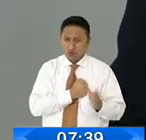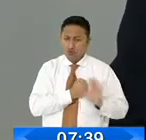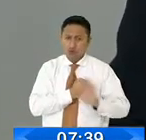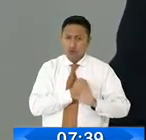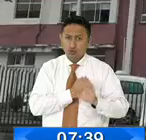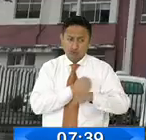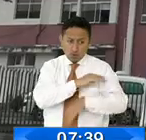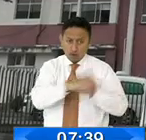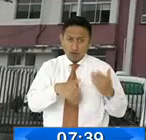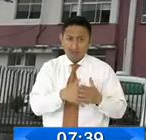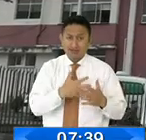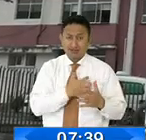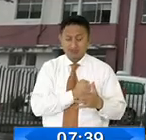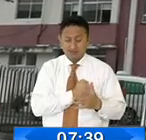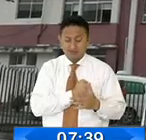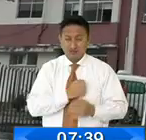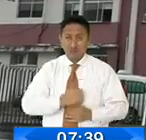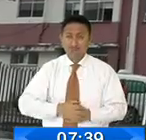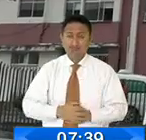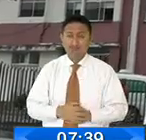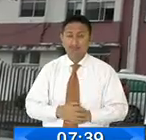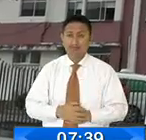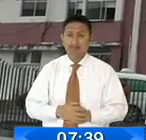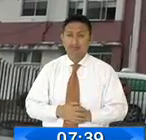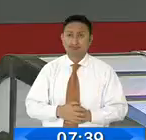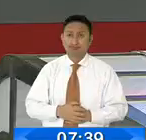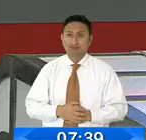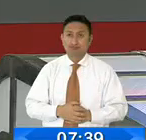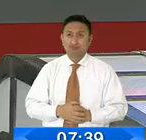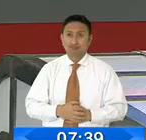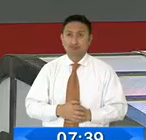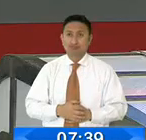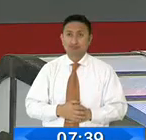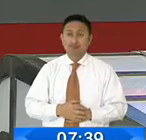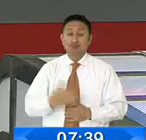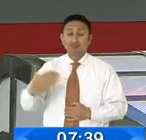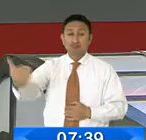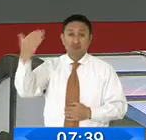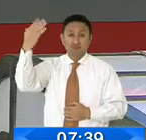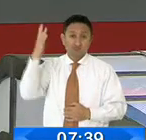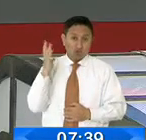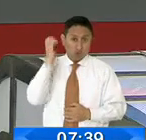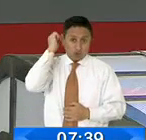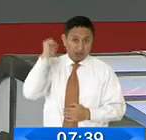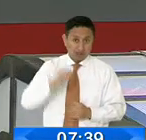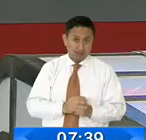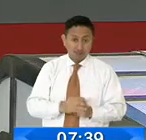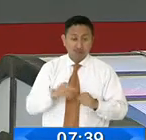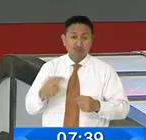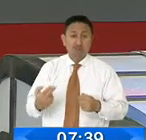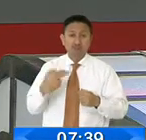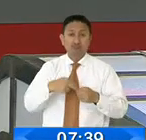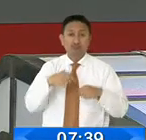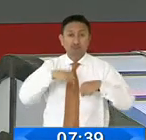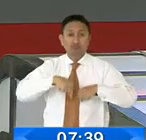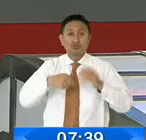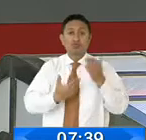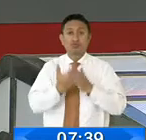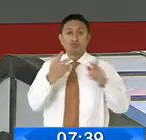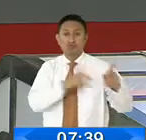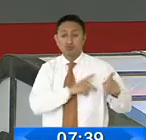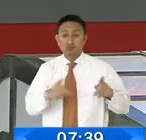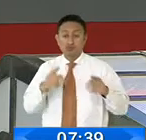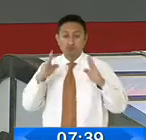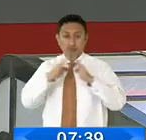familiares. En Quinto informó Adriana Rojas. La alcaldesa de Boyaquil, Sintia Viteri, participó en el lanzamiento del nuevo plan habitacional